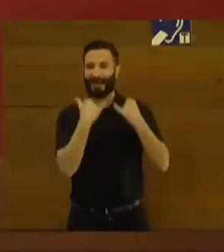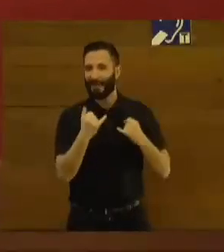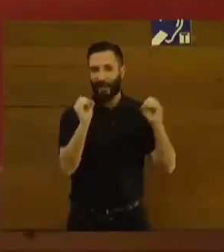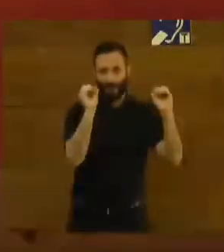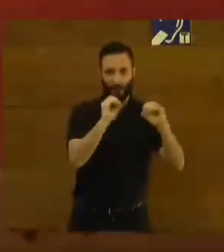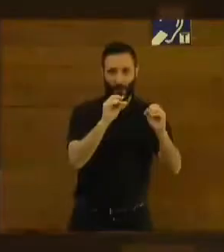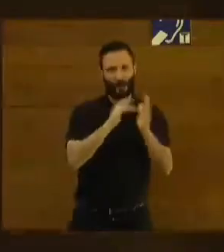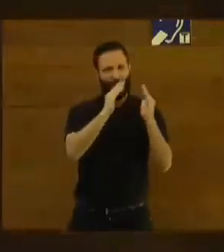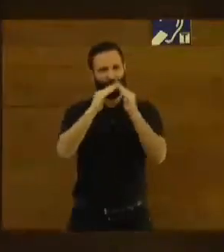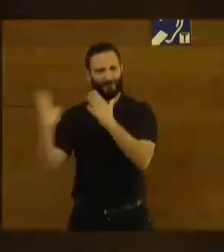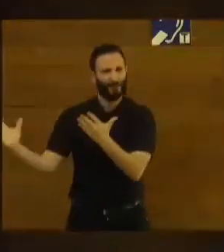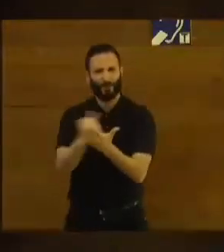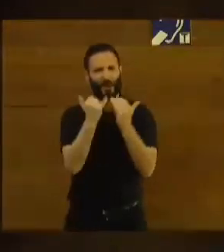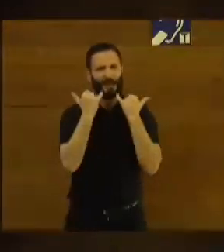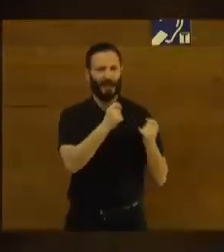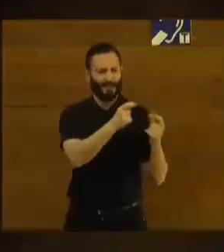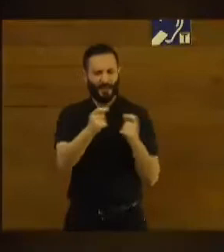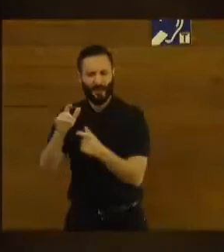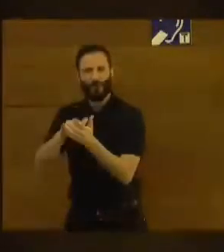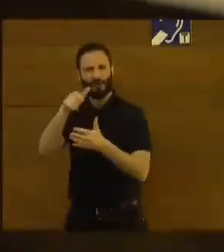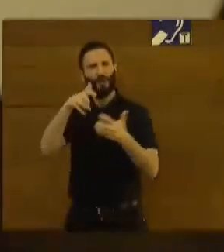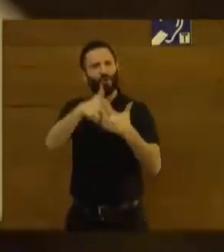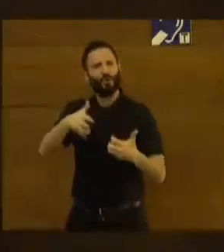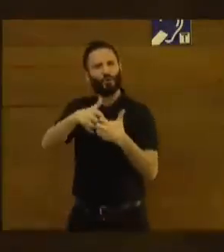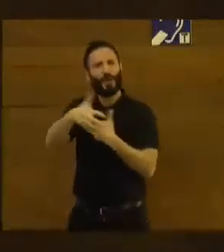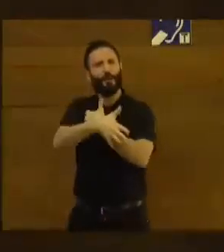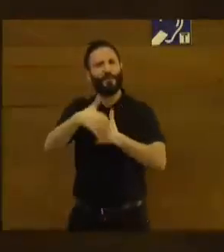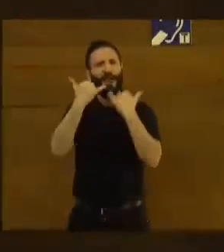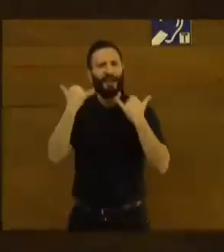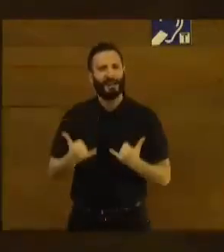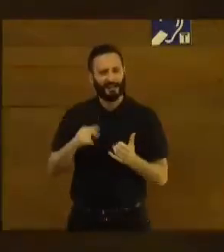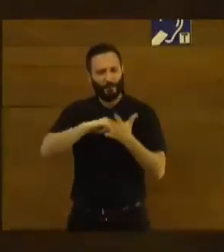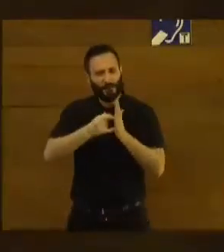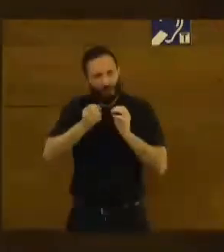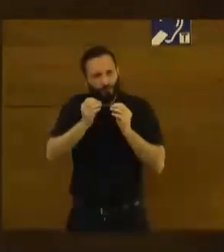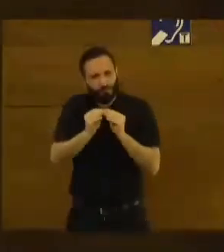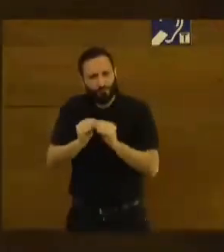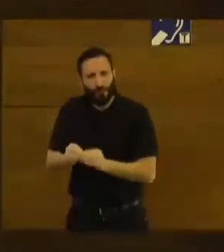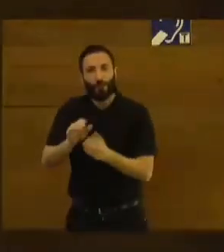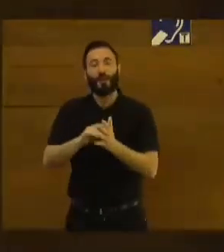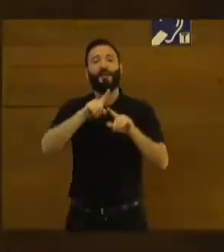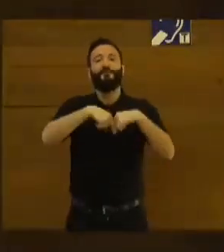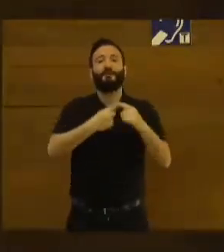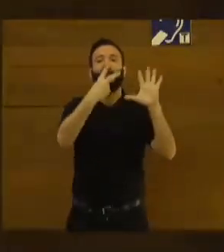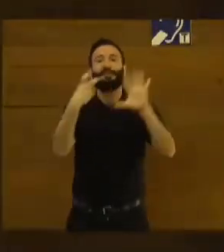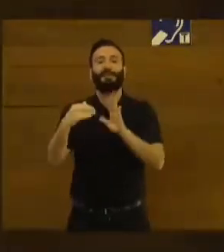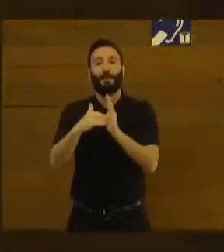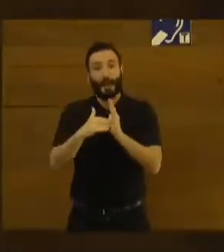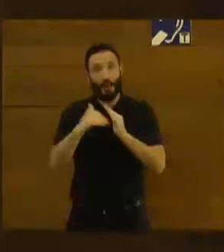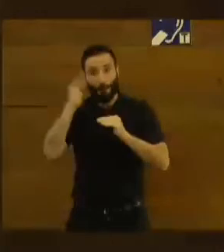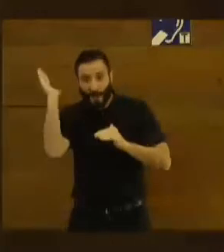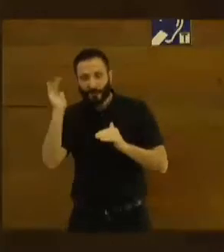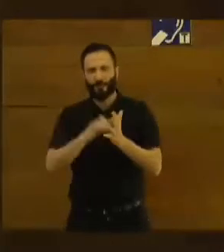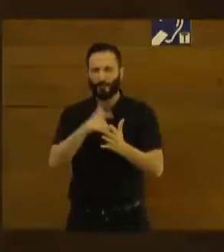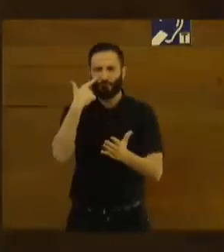esfuerzos más completos en la lucha contra la pobreza energética en España. Más de 7 mil familias atendidas así lo avalan. Un